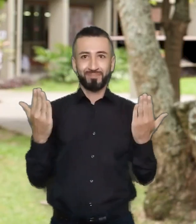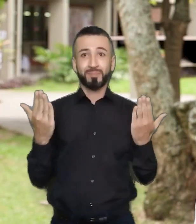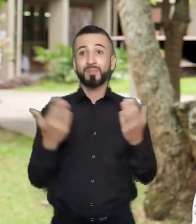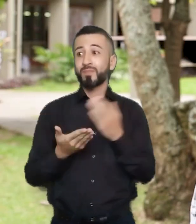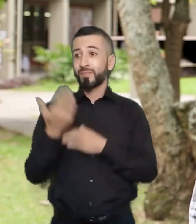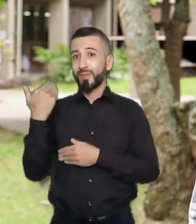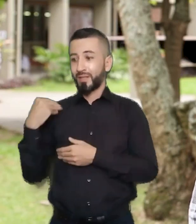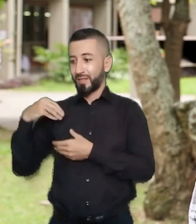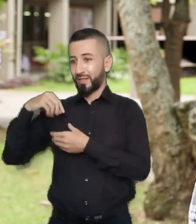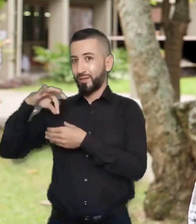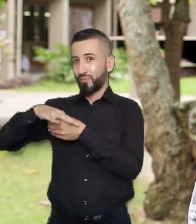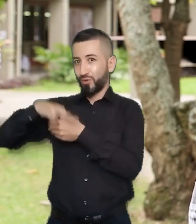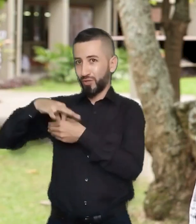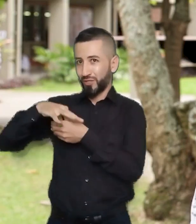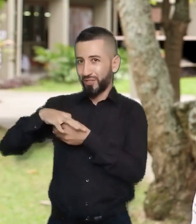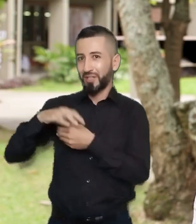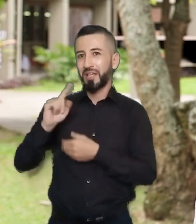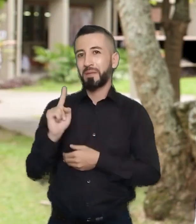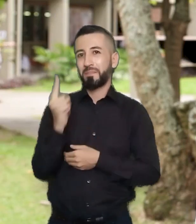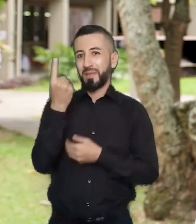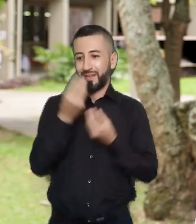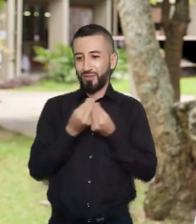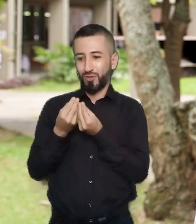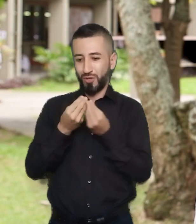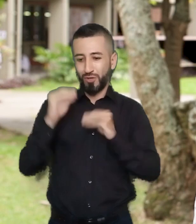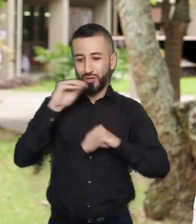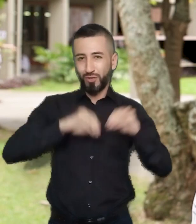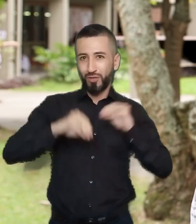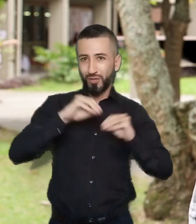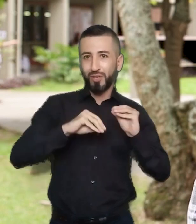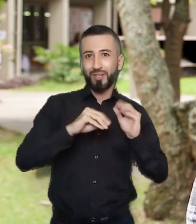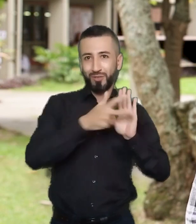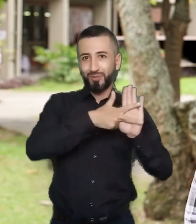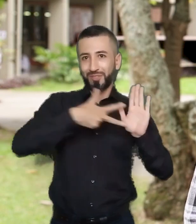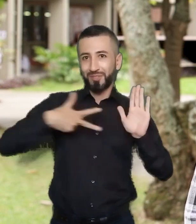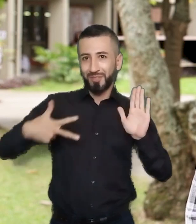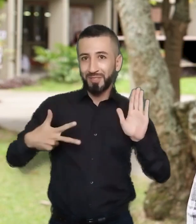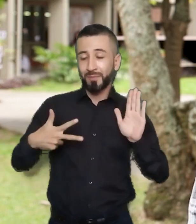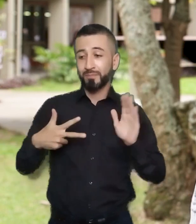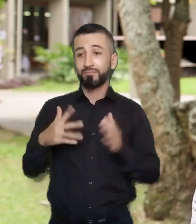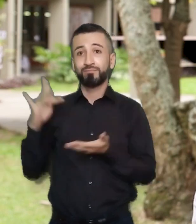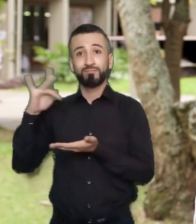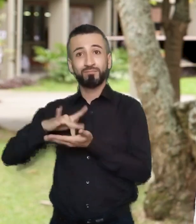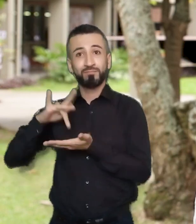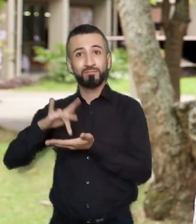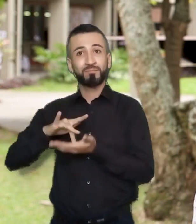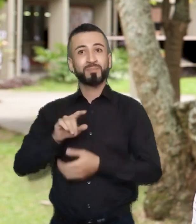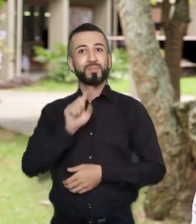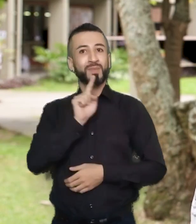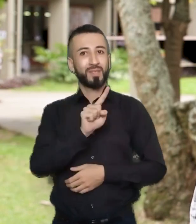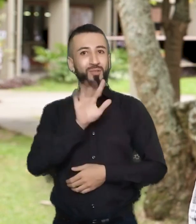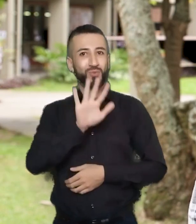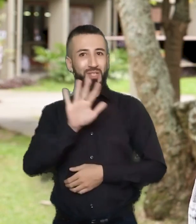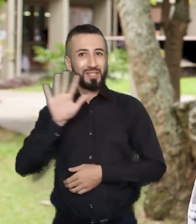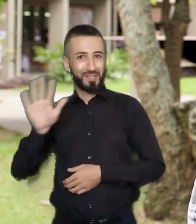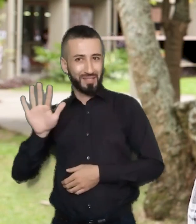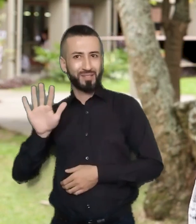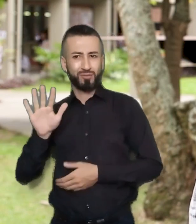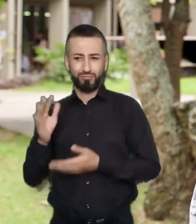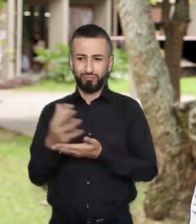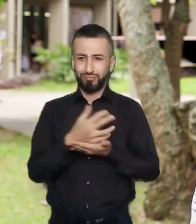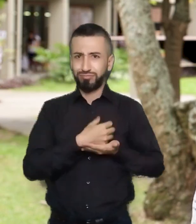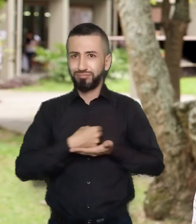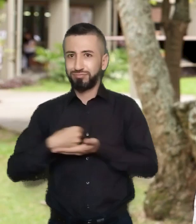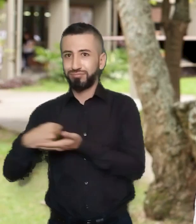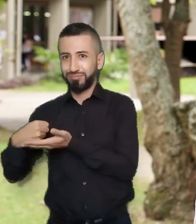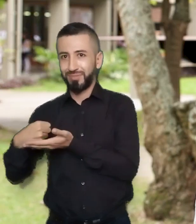el contraste entre lo que fue la elección de la primera convención constitucional en donde de los 155 escaños que